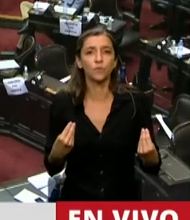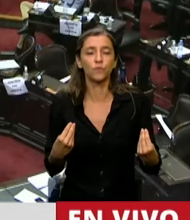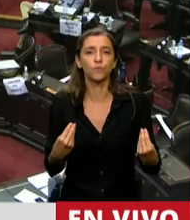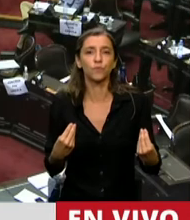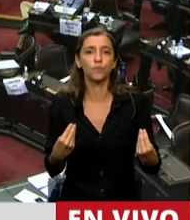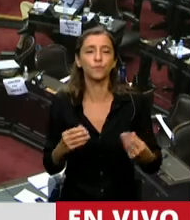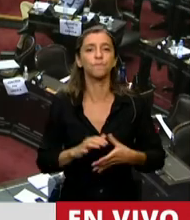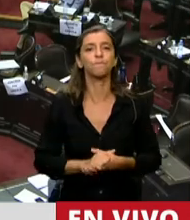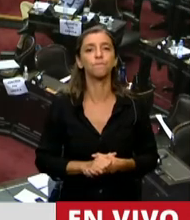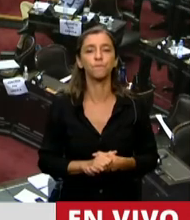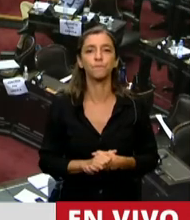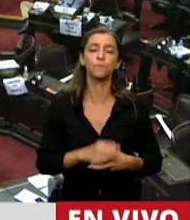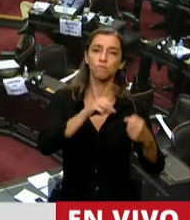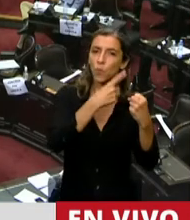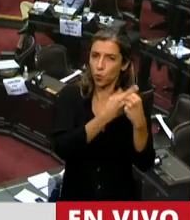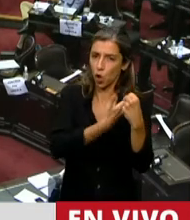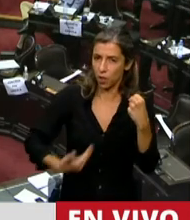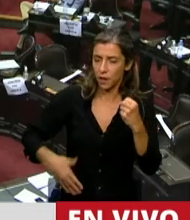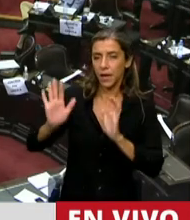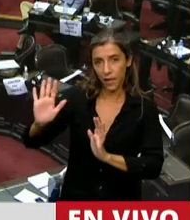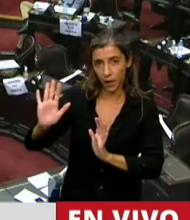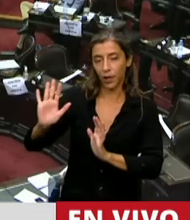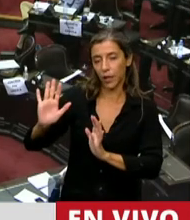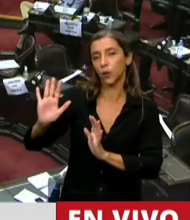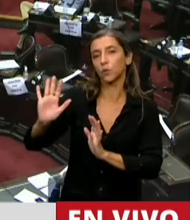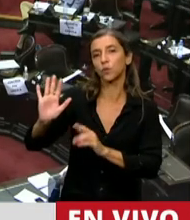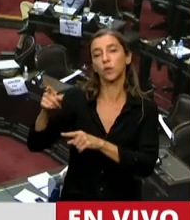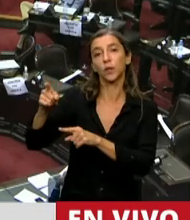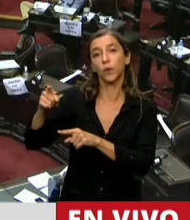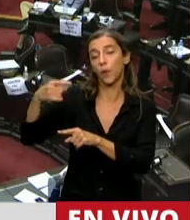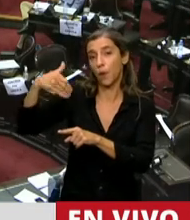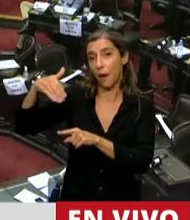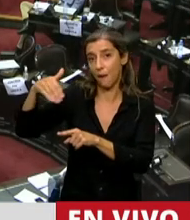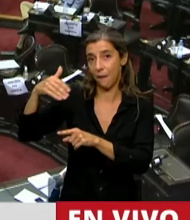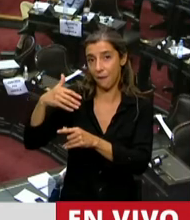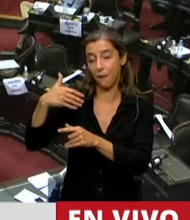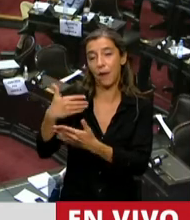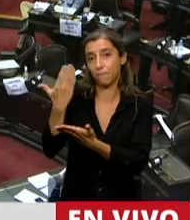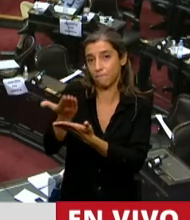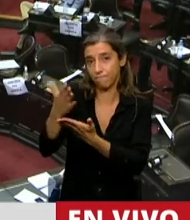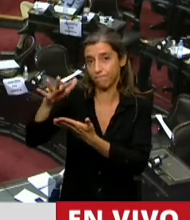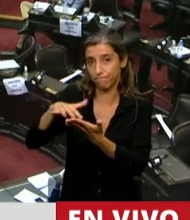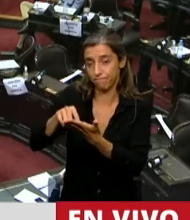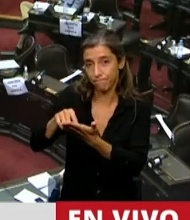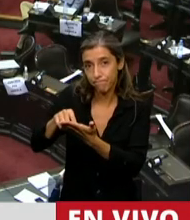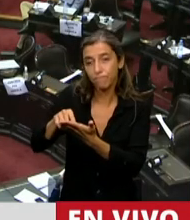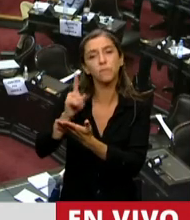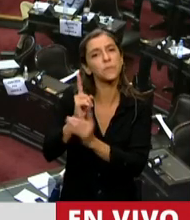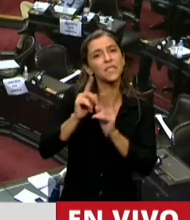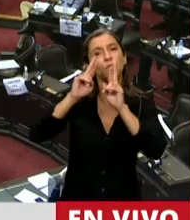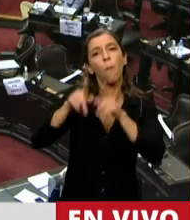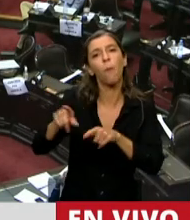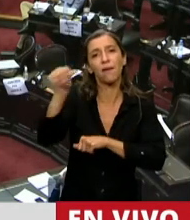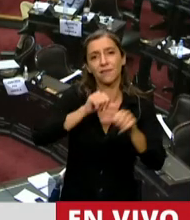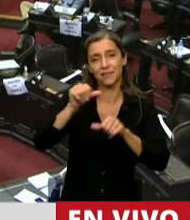el Poder Ejecutivo deberá elevar conforme al Plan Nacional